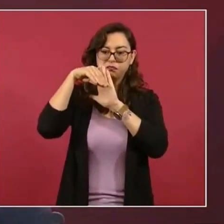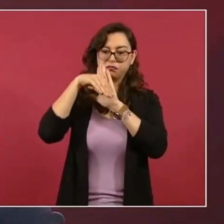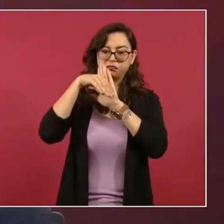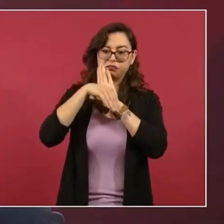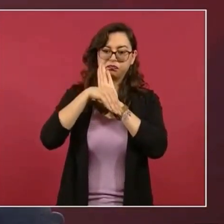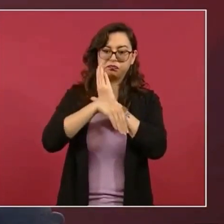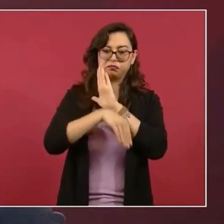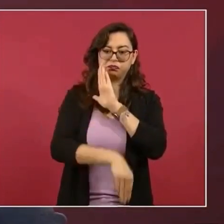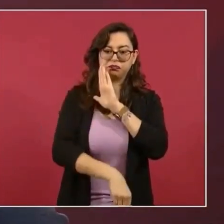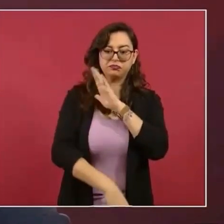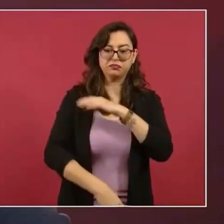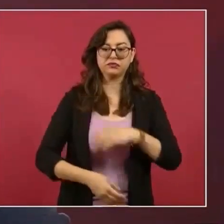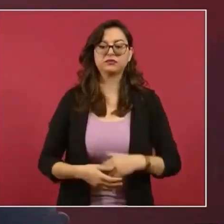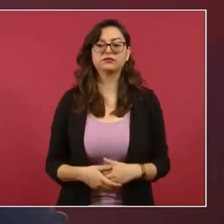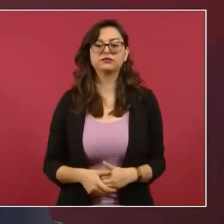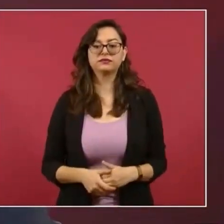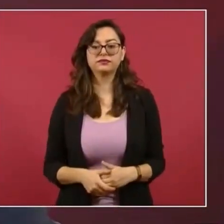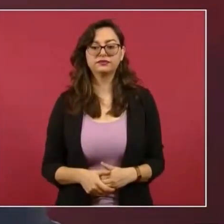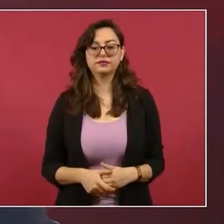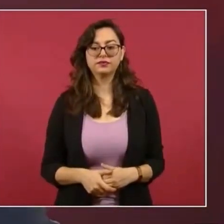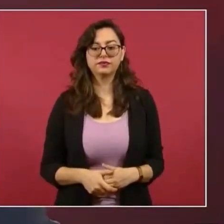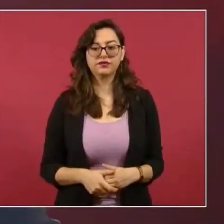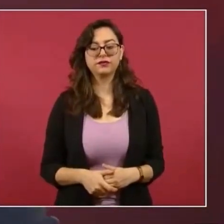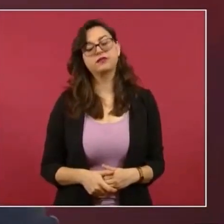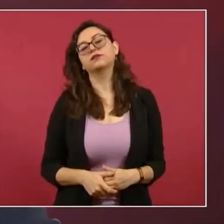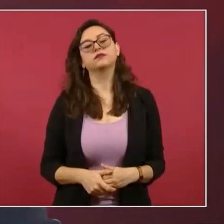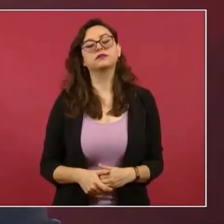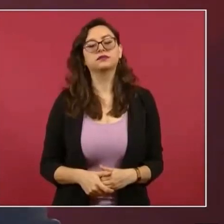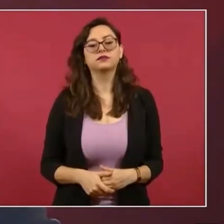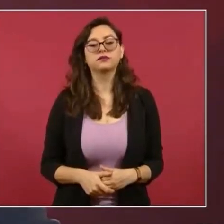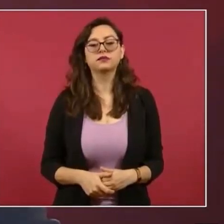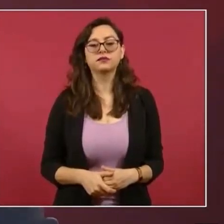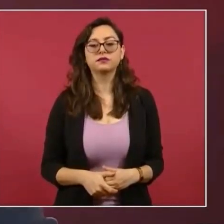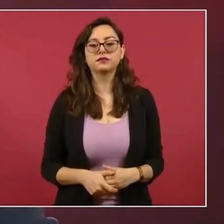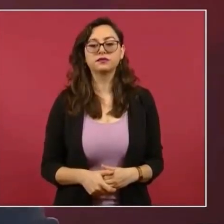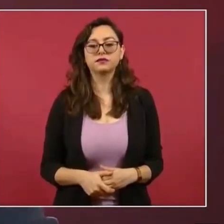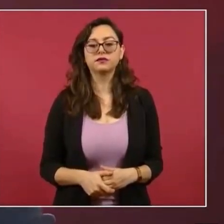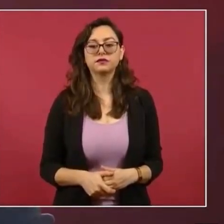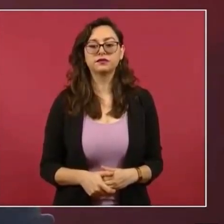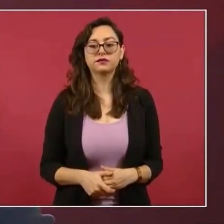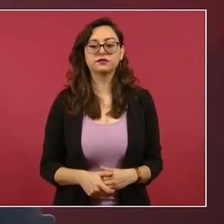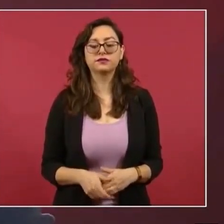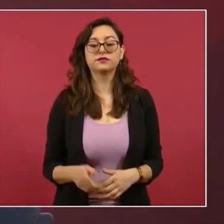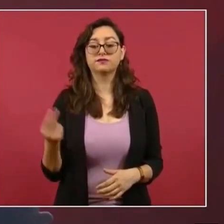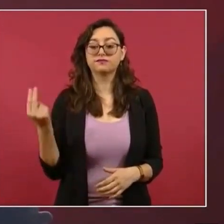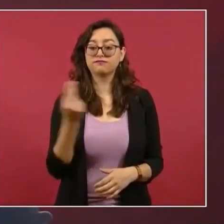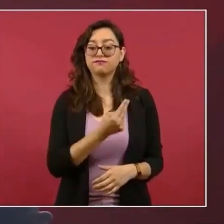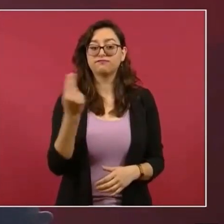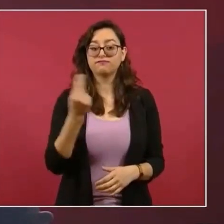se necesita emprender una transformación